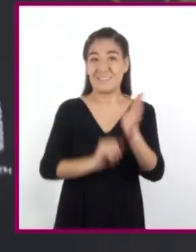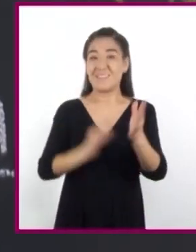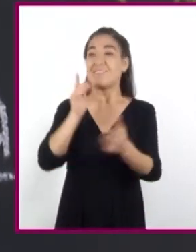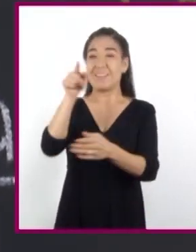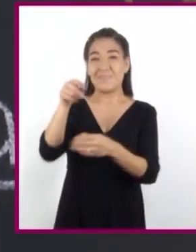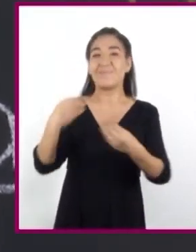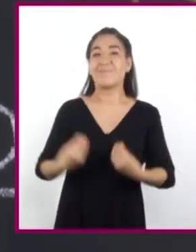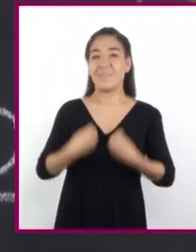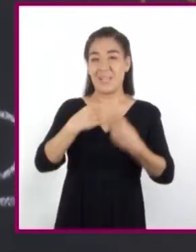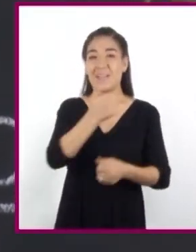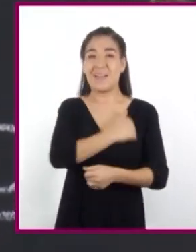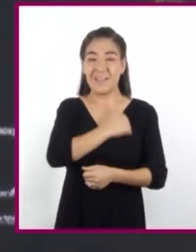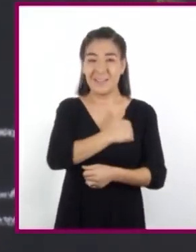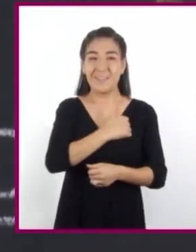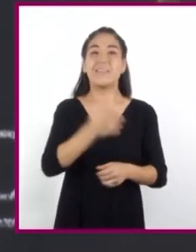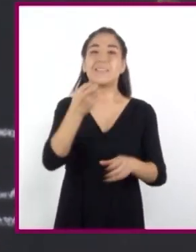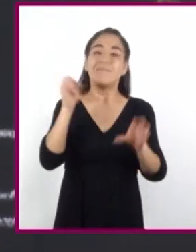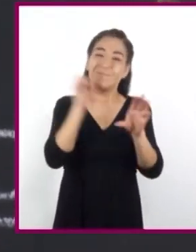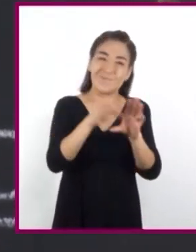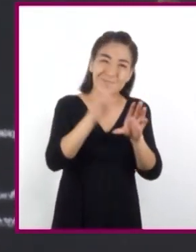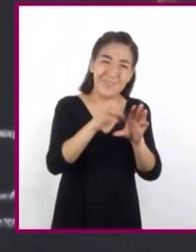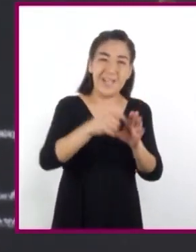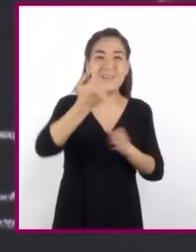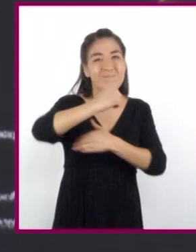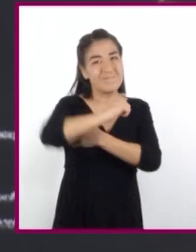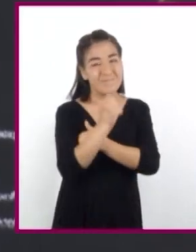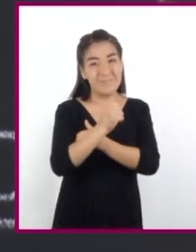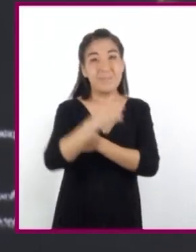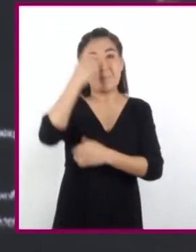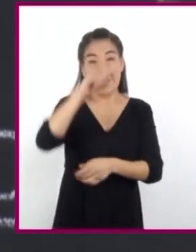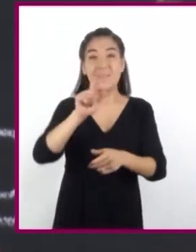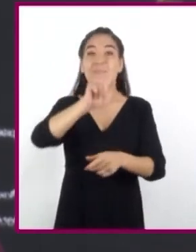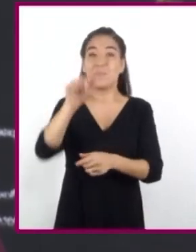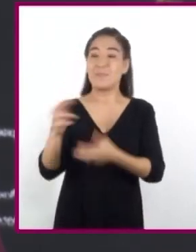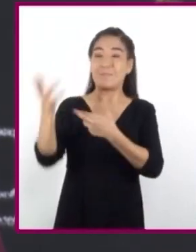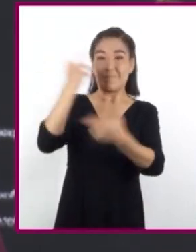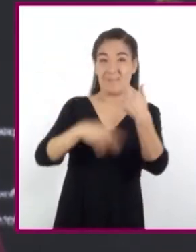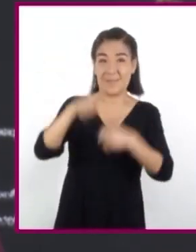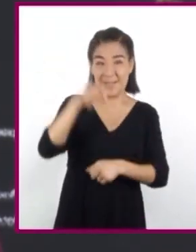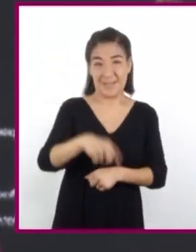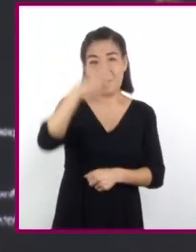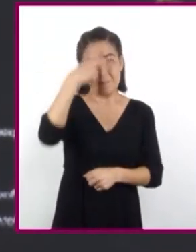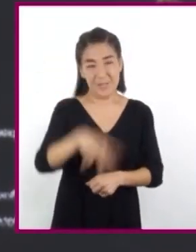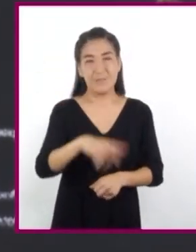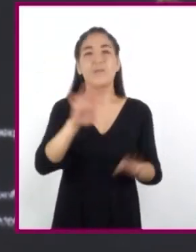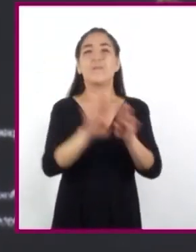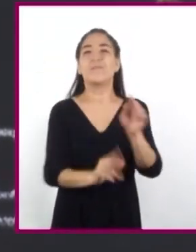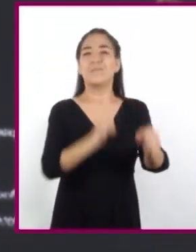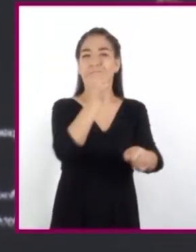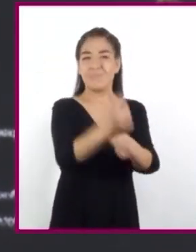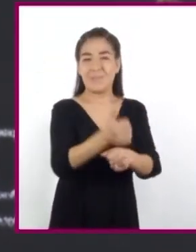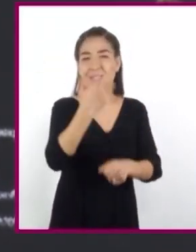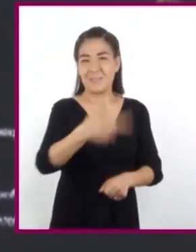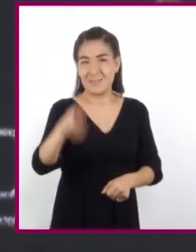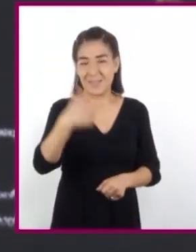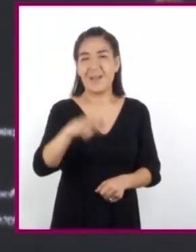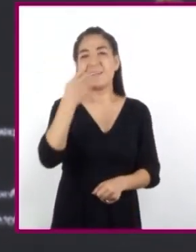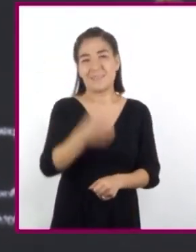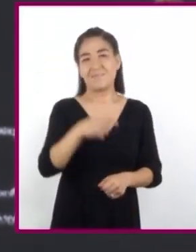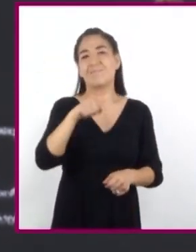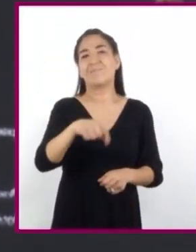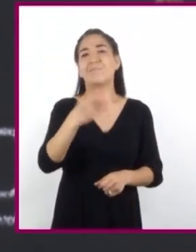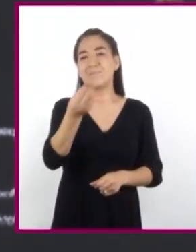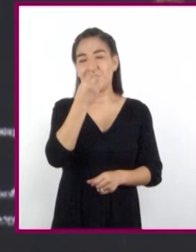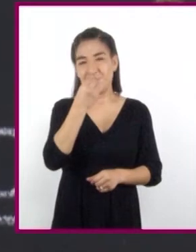y ha decidido guardar cierta cantidad de dinero para que a su regreso a México pueda poner su propio restaurante de comida típica mexicana.